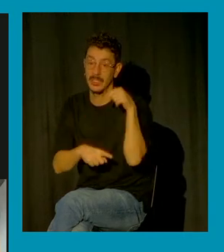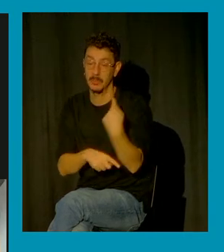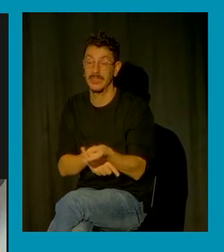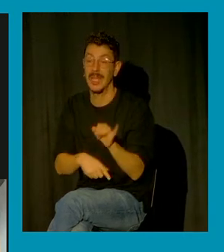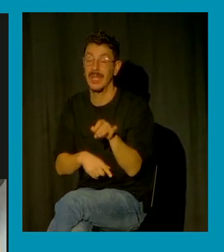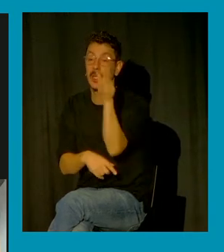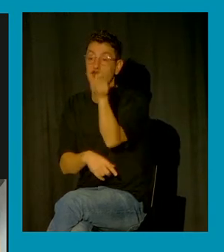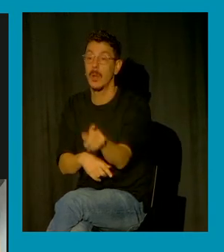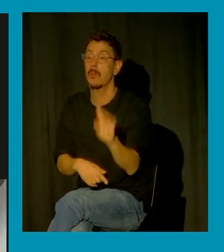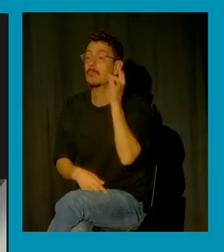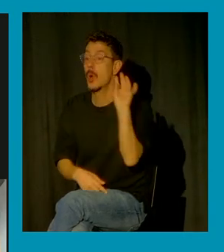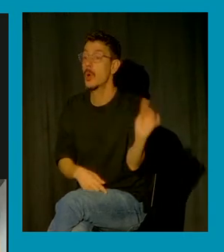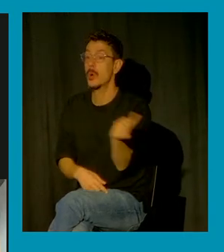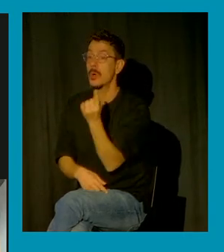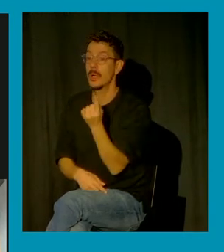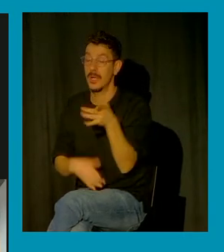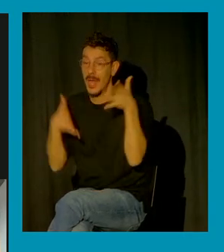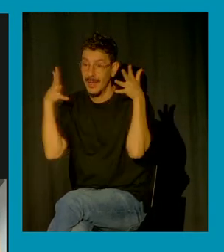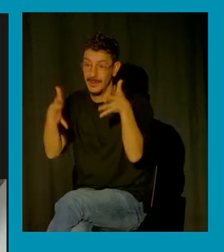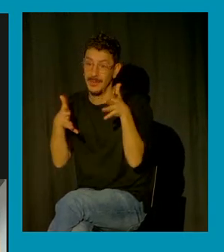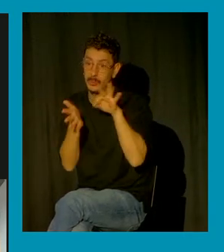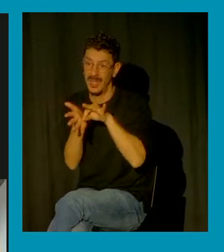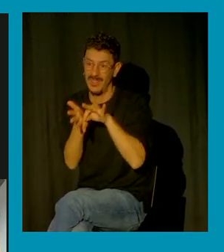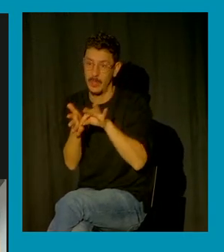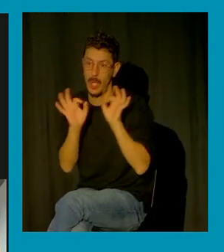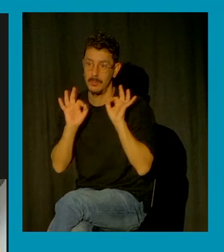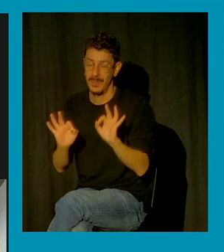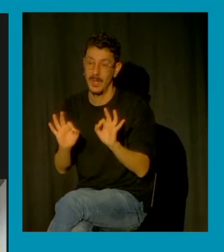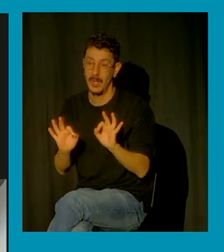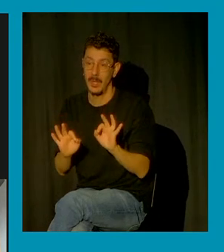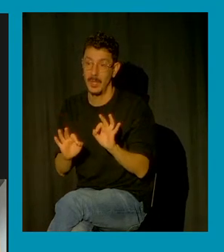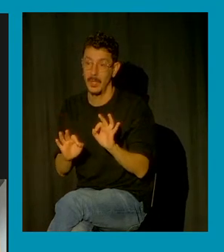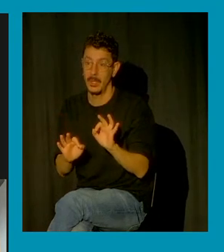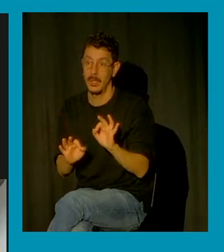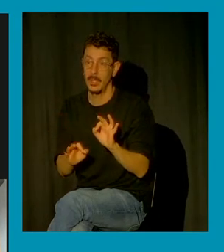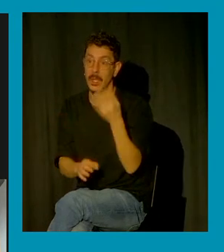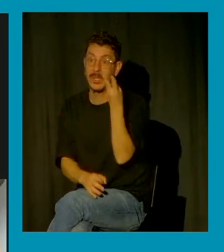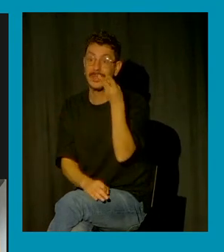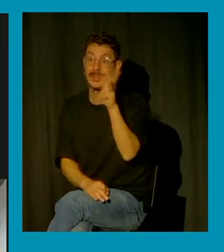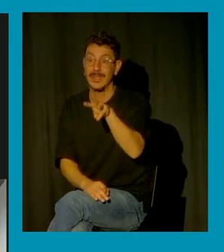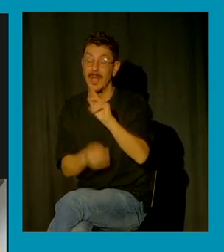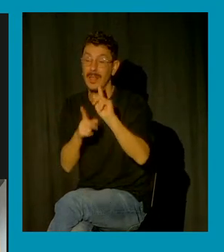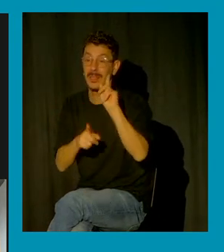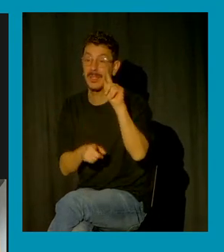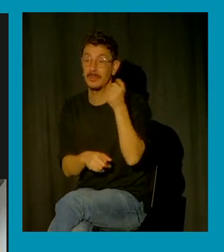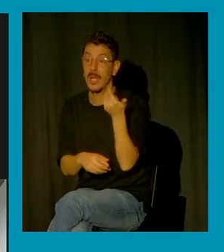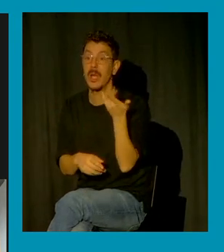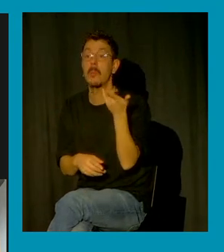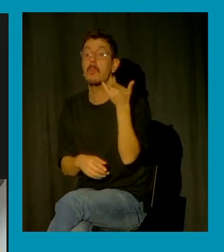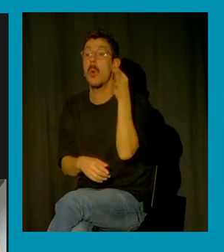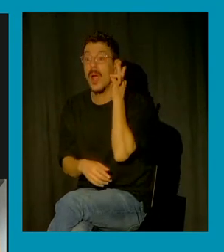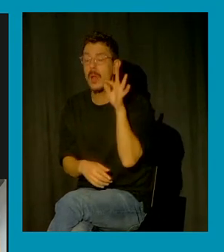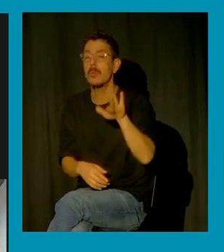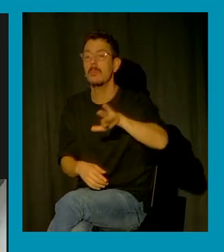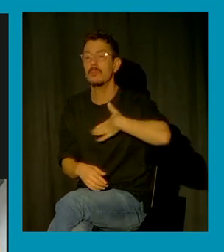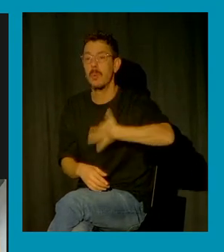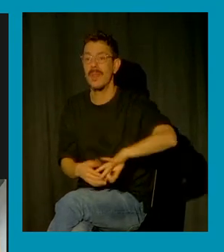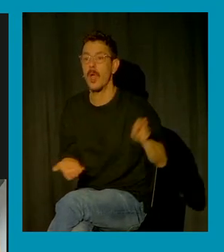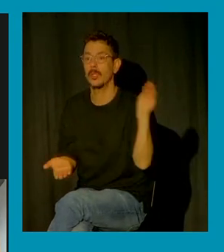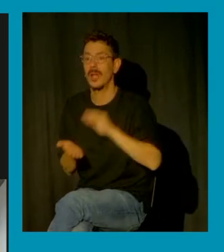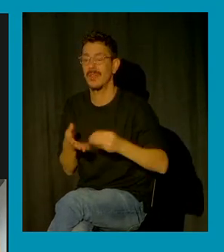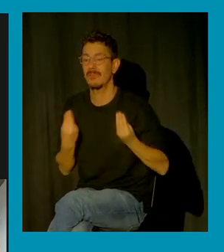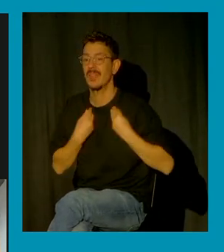en un servicio especializado en tres meses hay un proceso de estabilización en el que la mujer puede retomar su vida